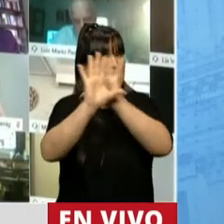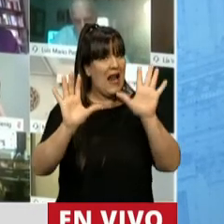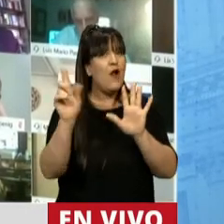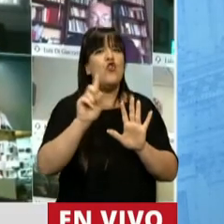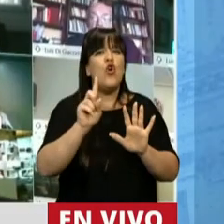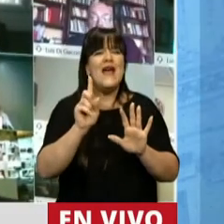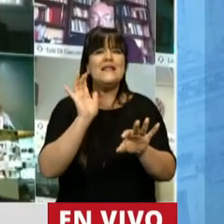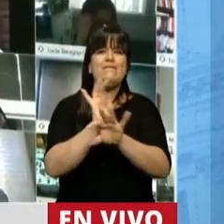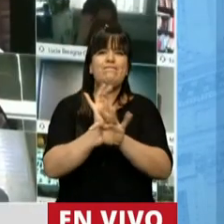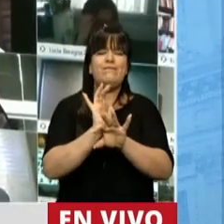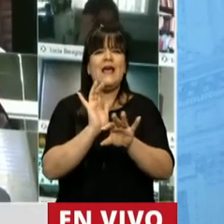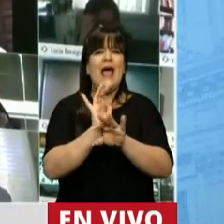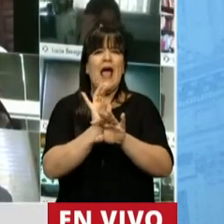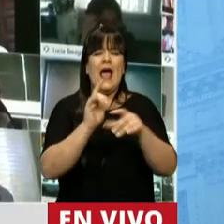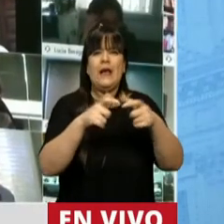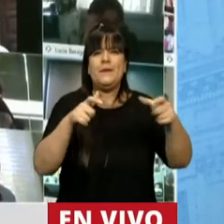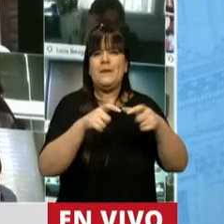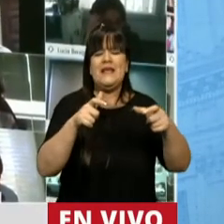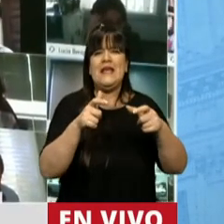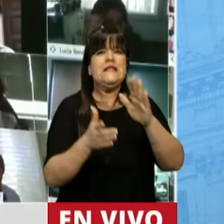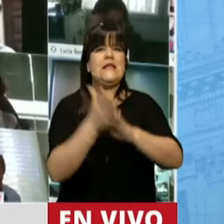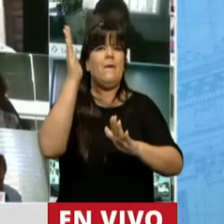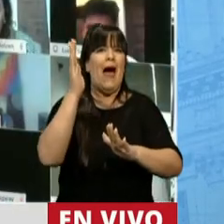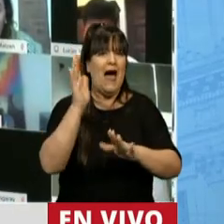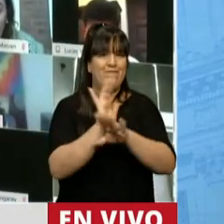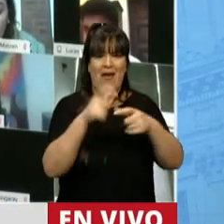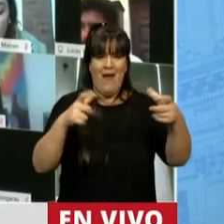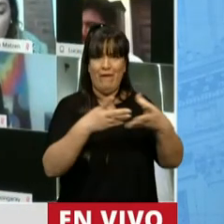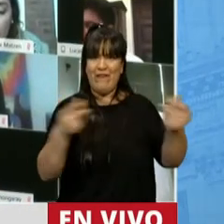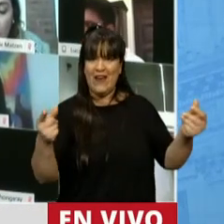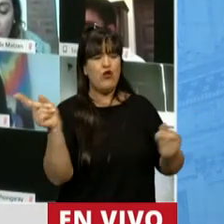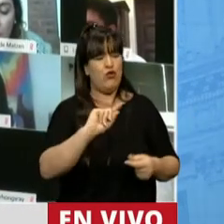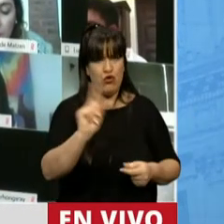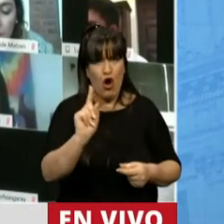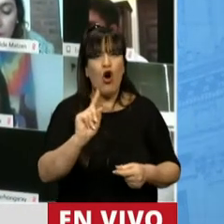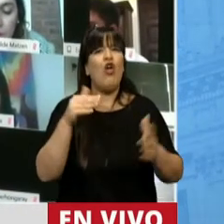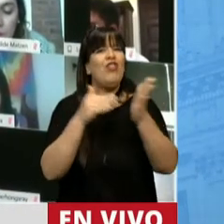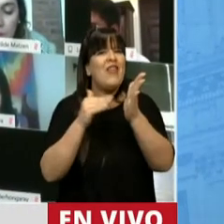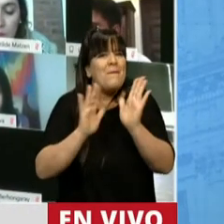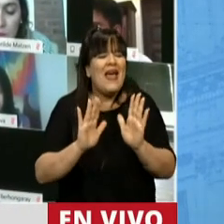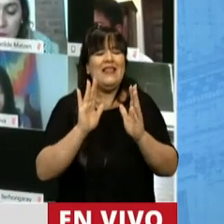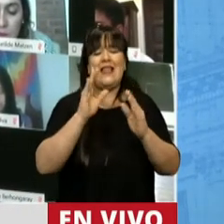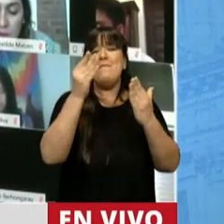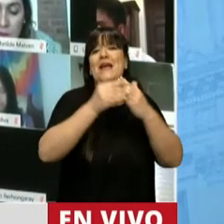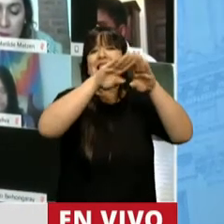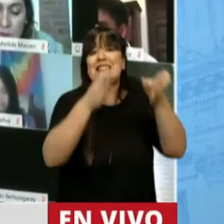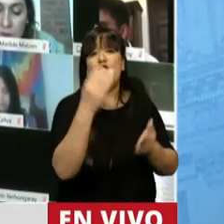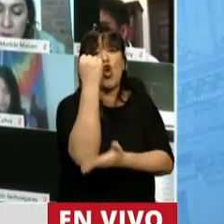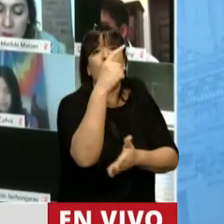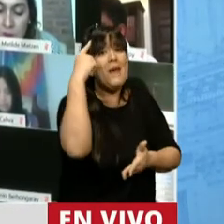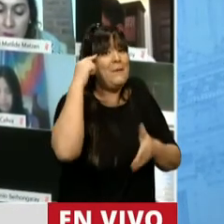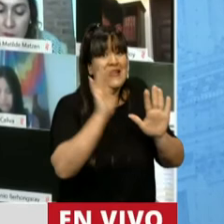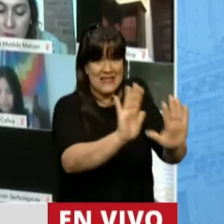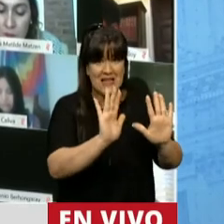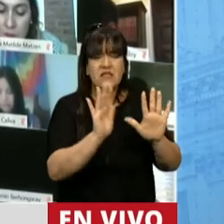de que se van. La realidad es que según la visión que tiene el Ministerio de Economía han